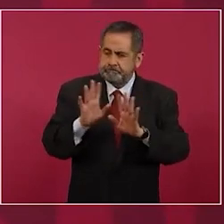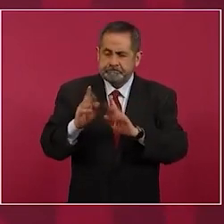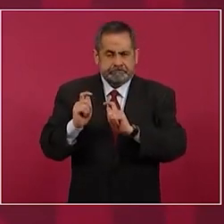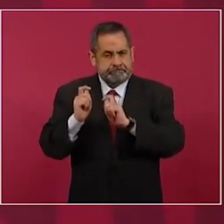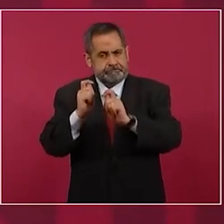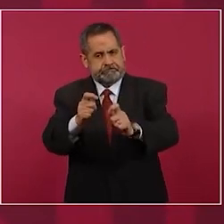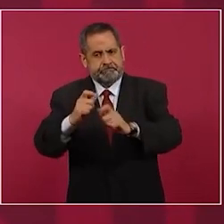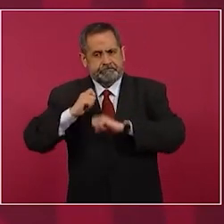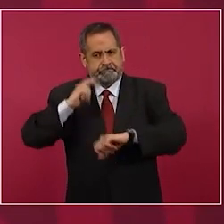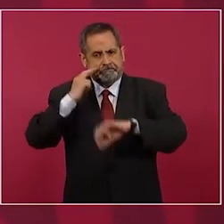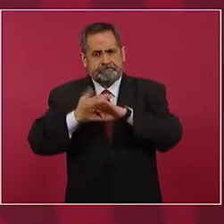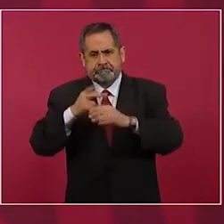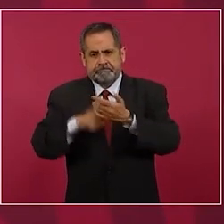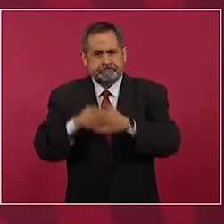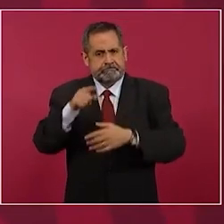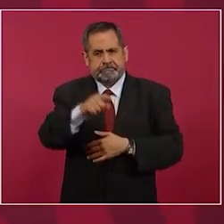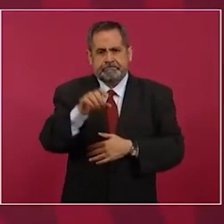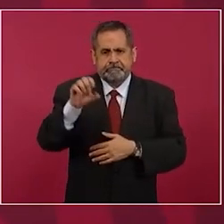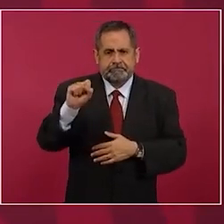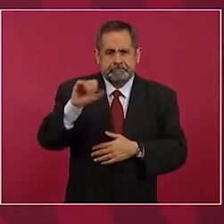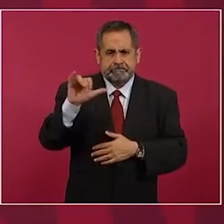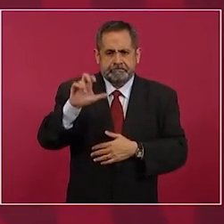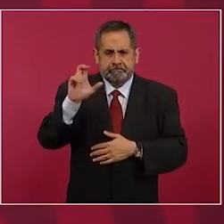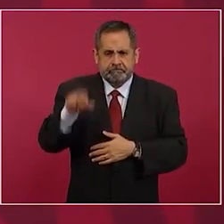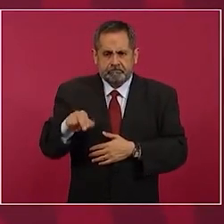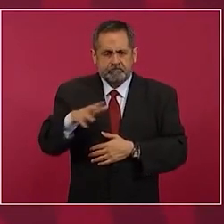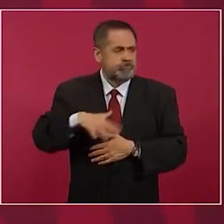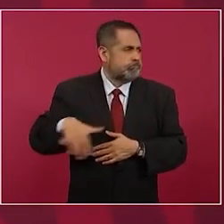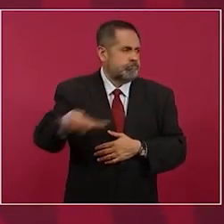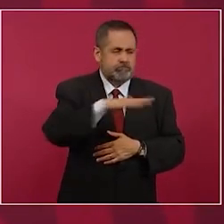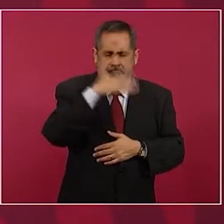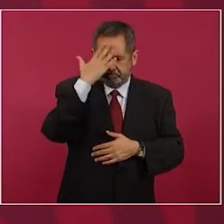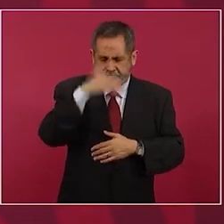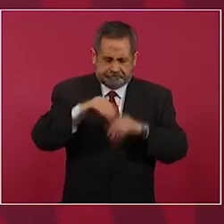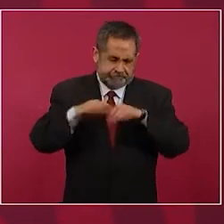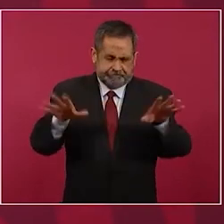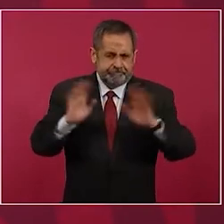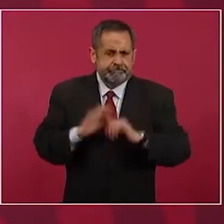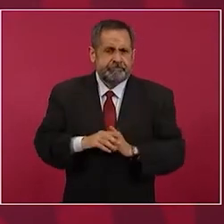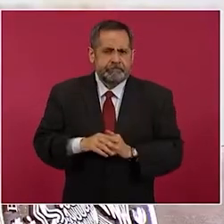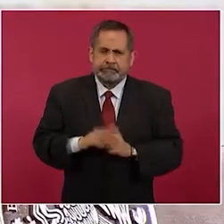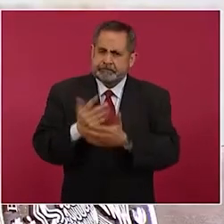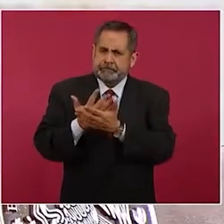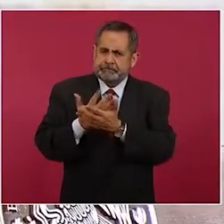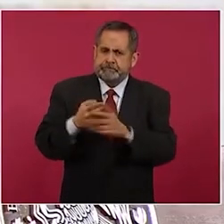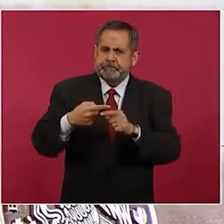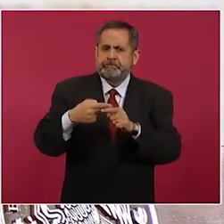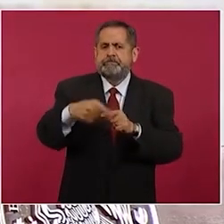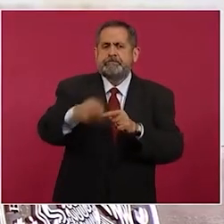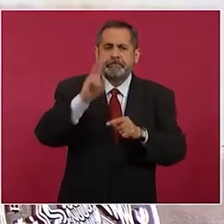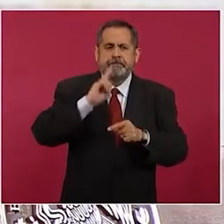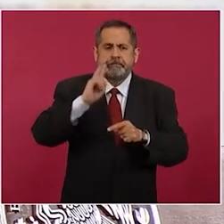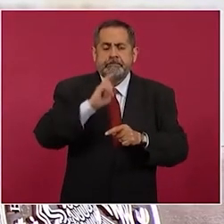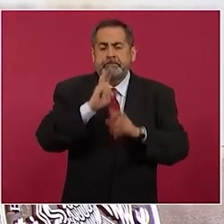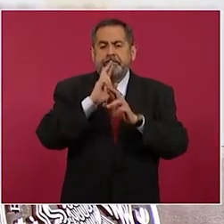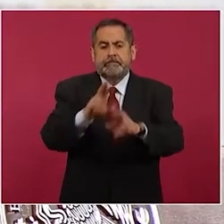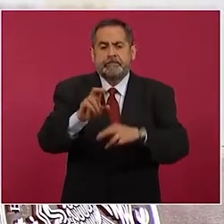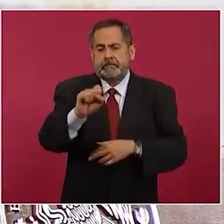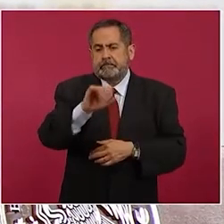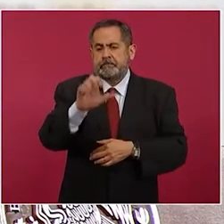la Suprema Corte como es de dominio público y hay que esperar a que resuelvan